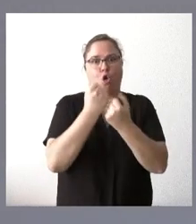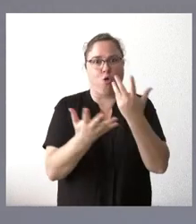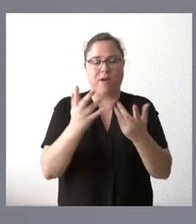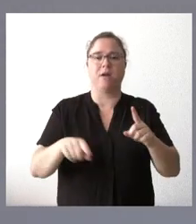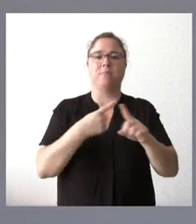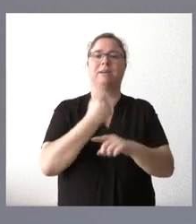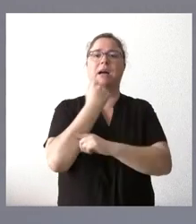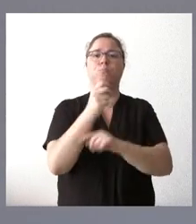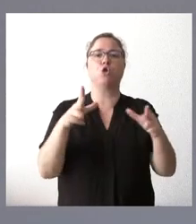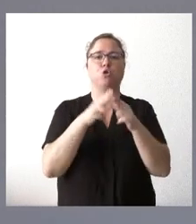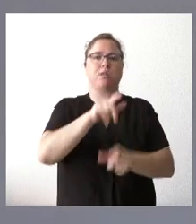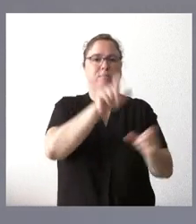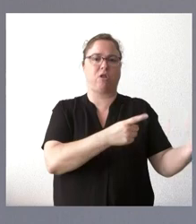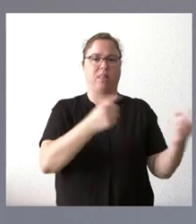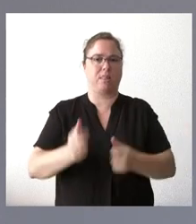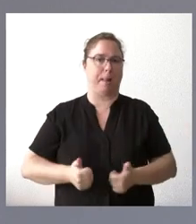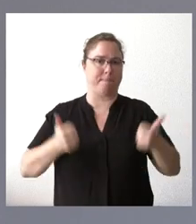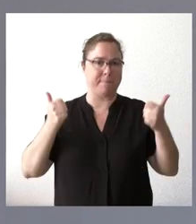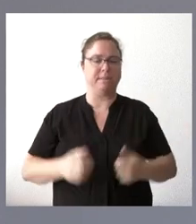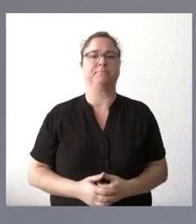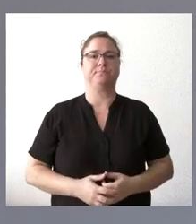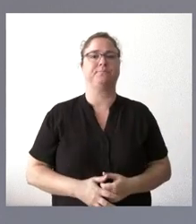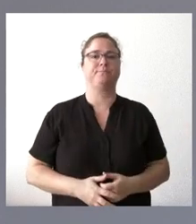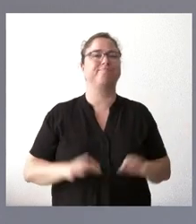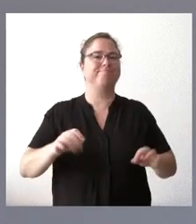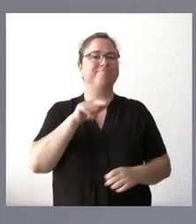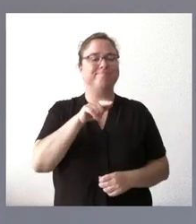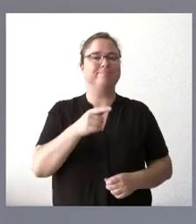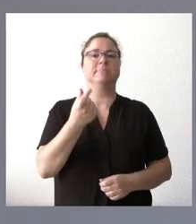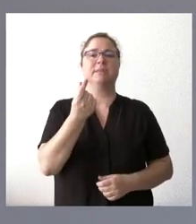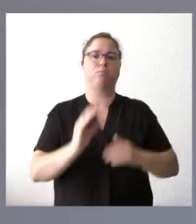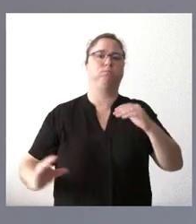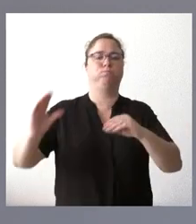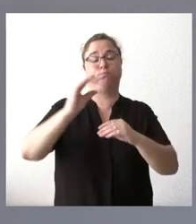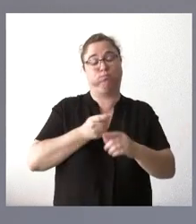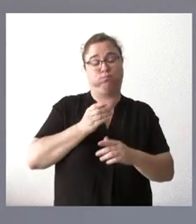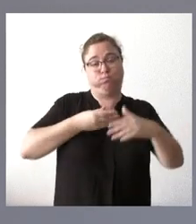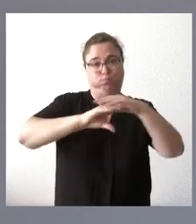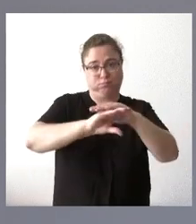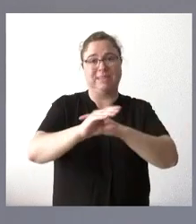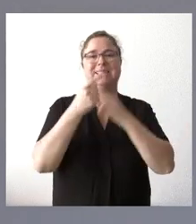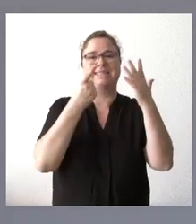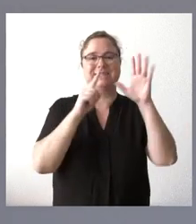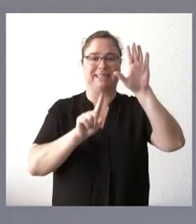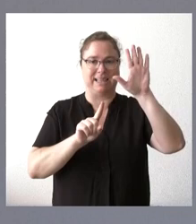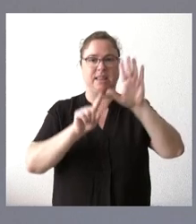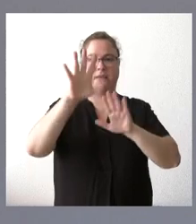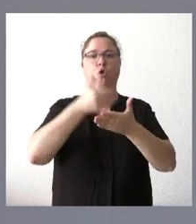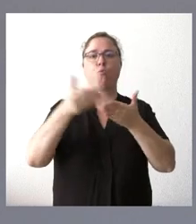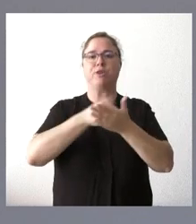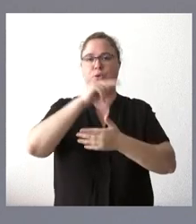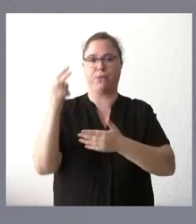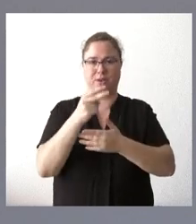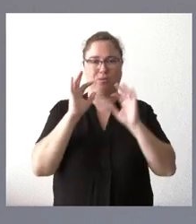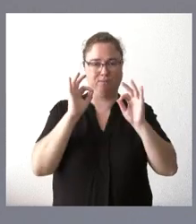social a las personas que más lo pudieran necesitar, esa dotación de 65 millones de euros. En segundo lugar, iniciamos todo